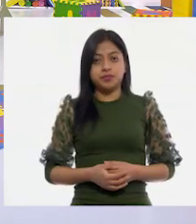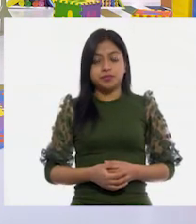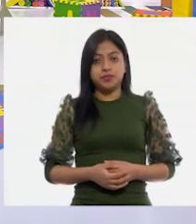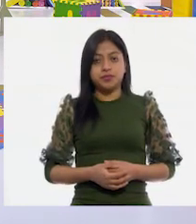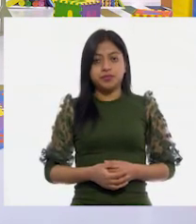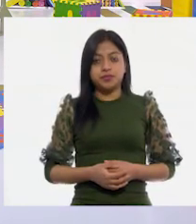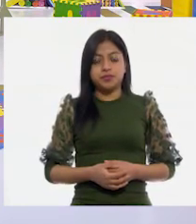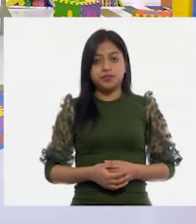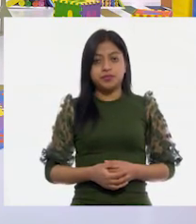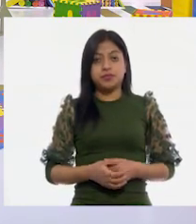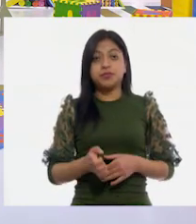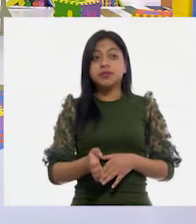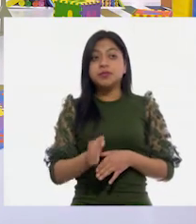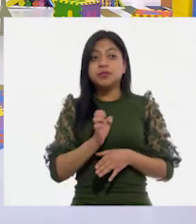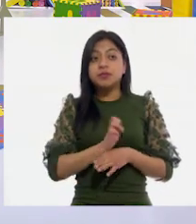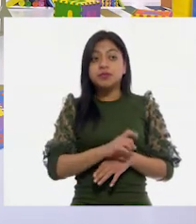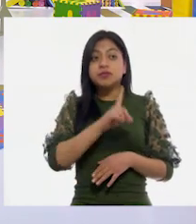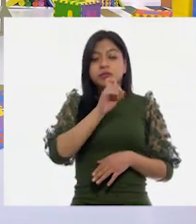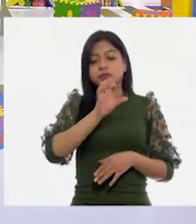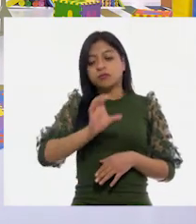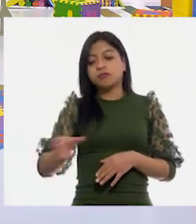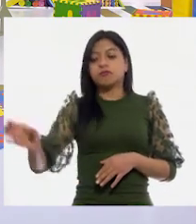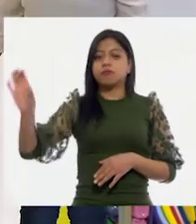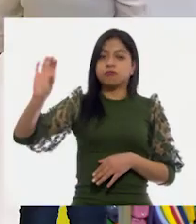Entonces, vamos a trasvasar.